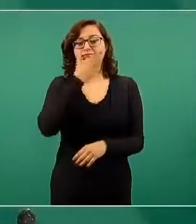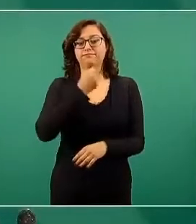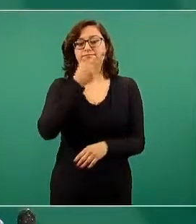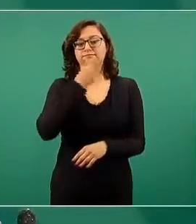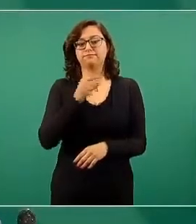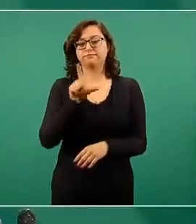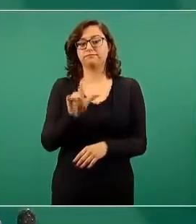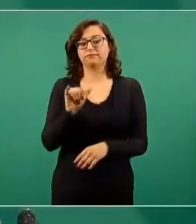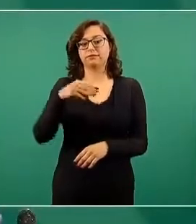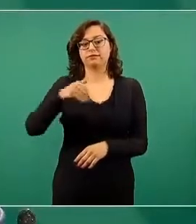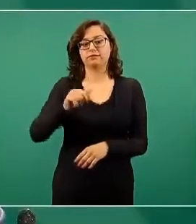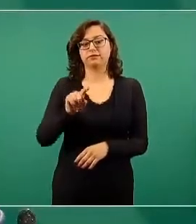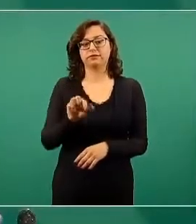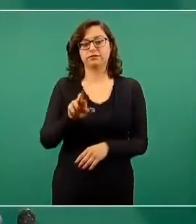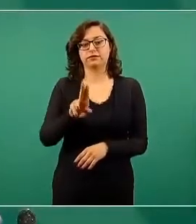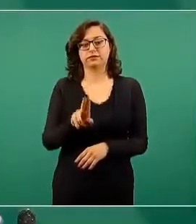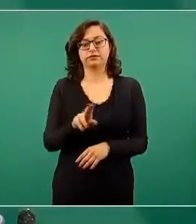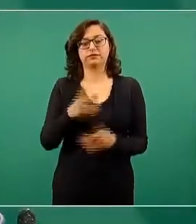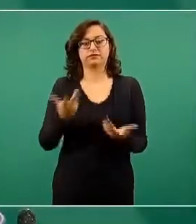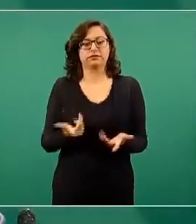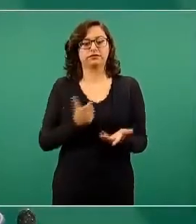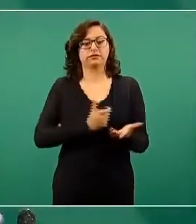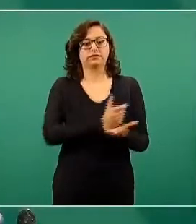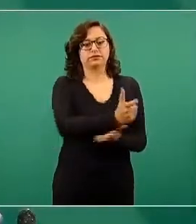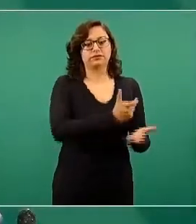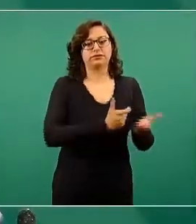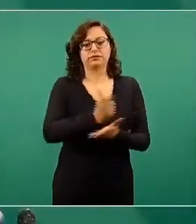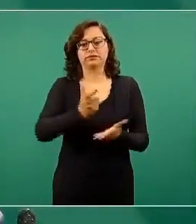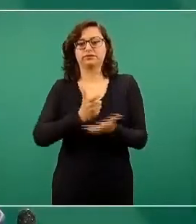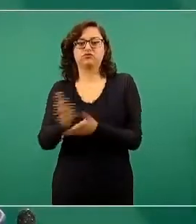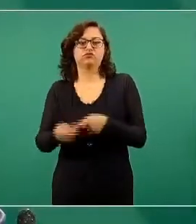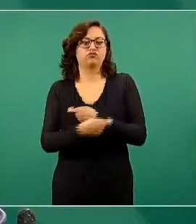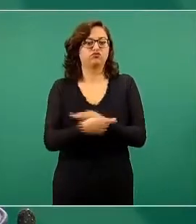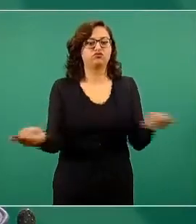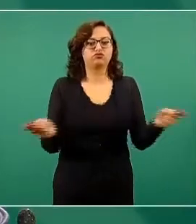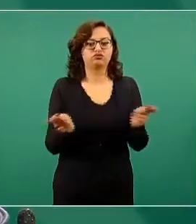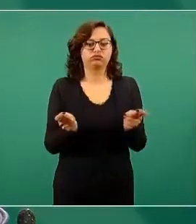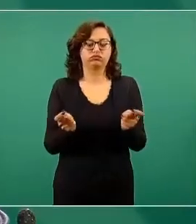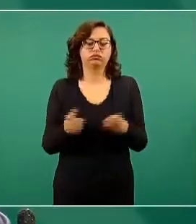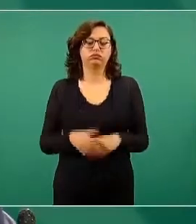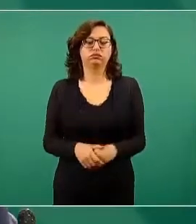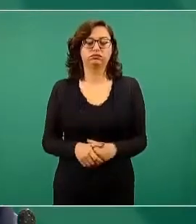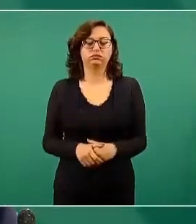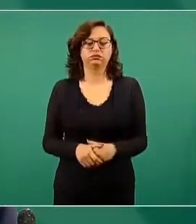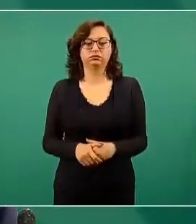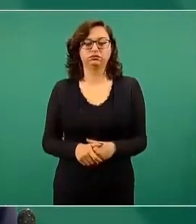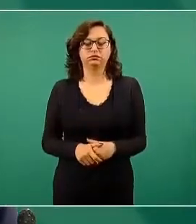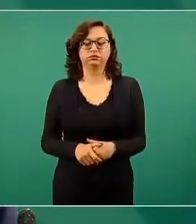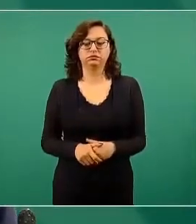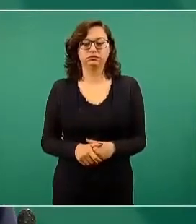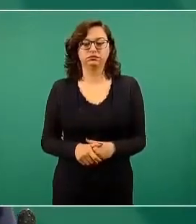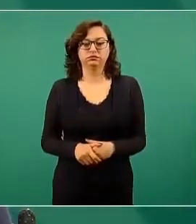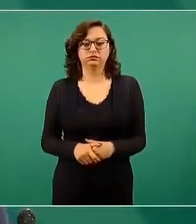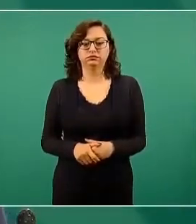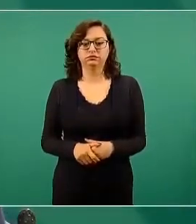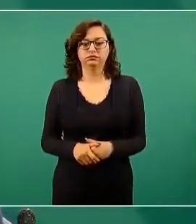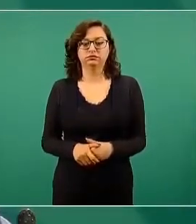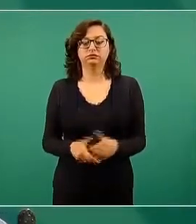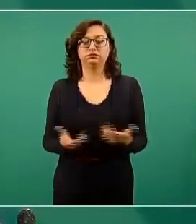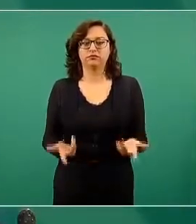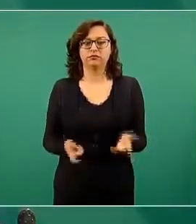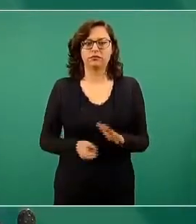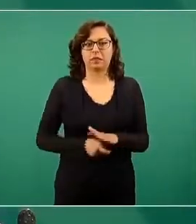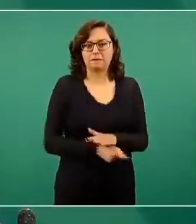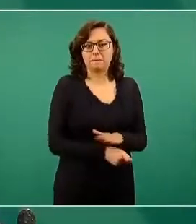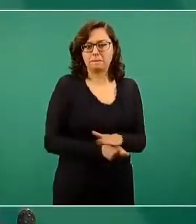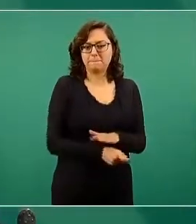era el encargado de repartir el maíz con gorgojo, era el que maiceaba.